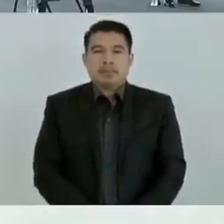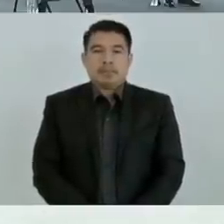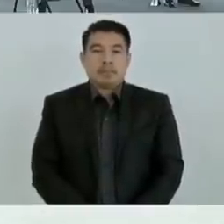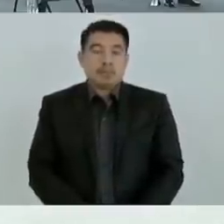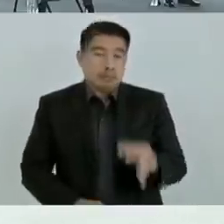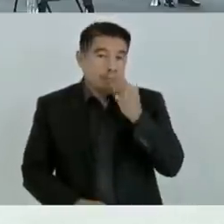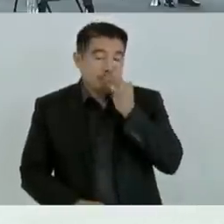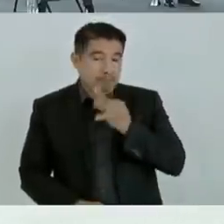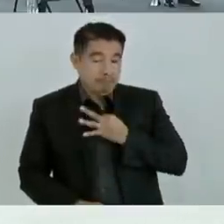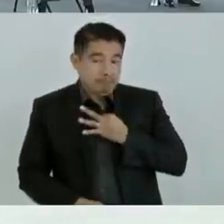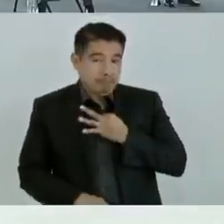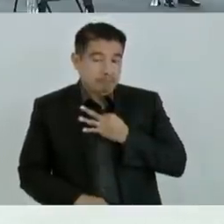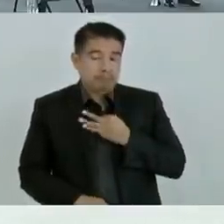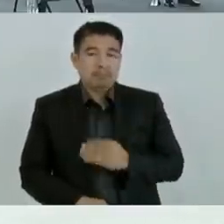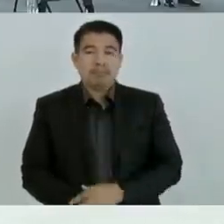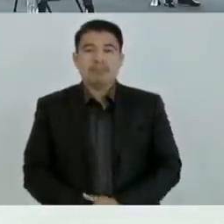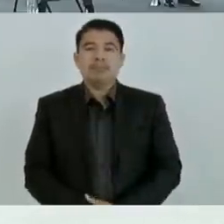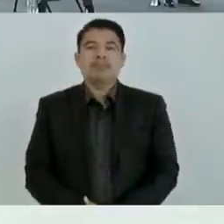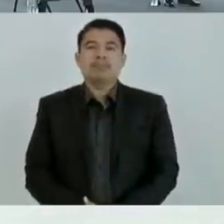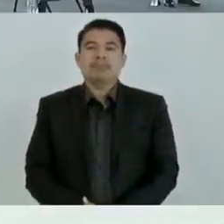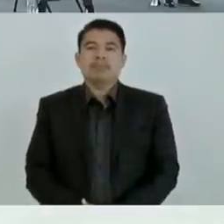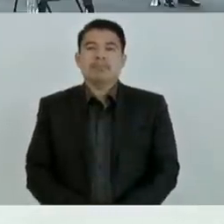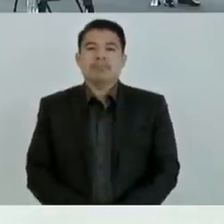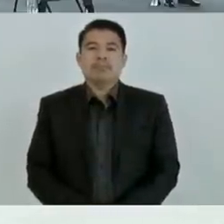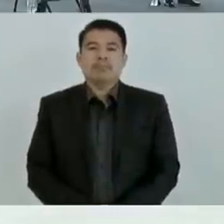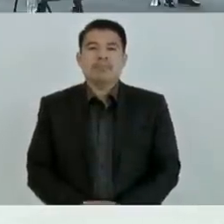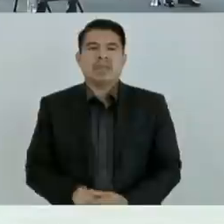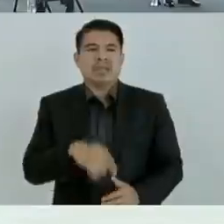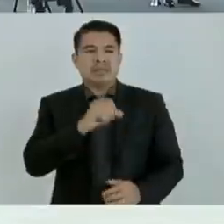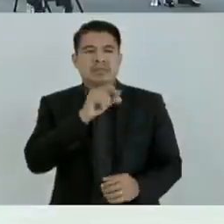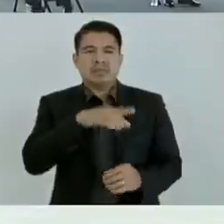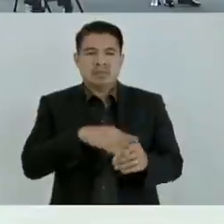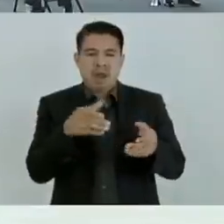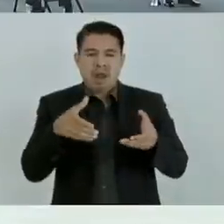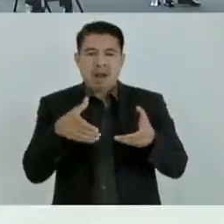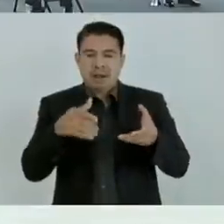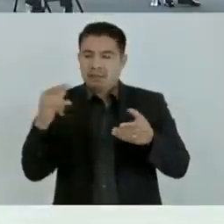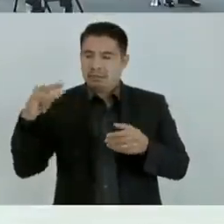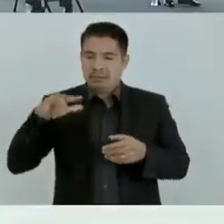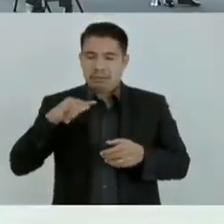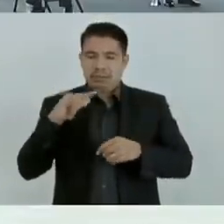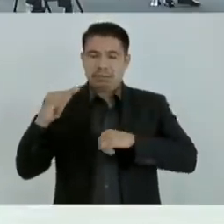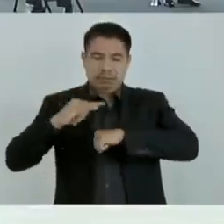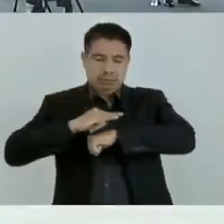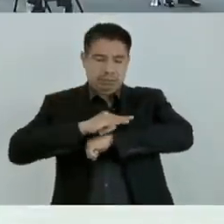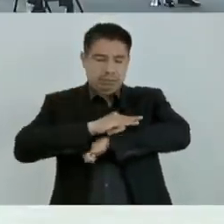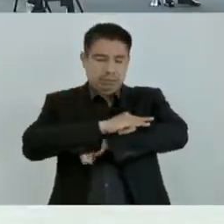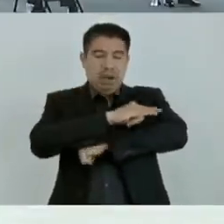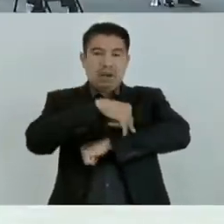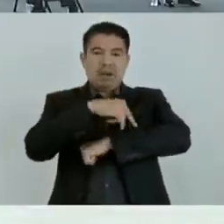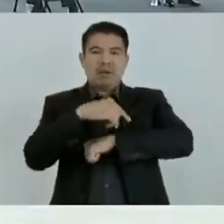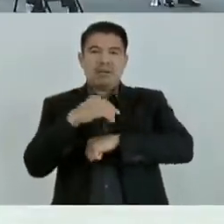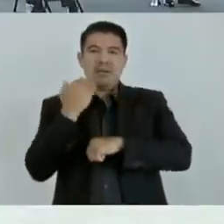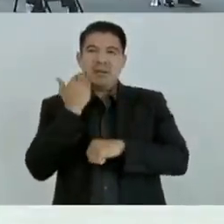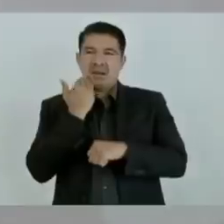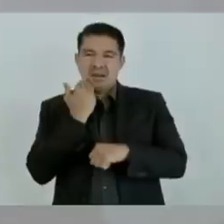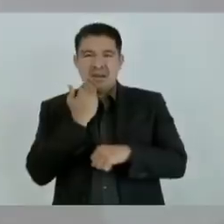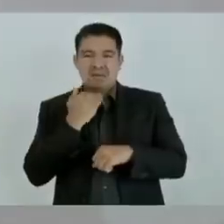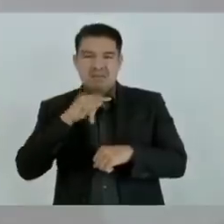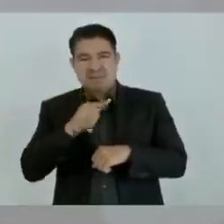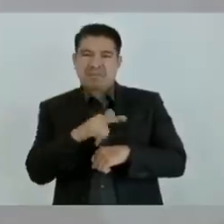dicen que tiene hasta baches en la pista. Lo estoy diciendo para que el